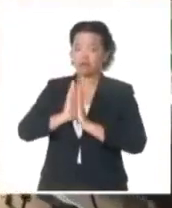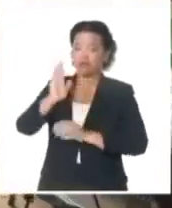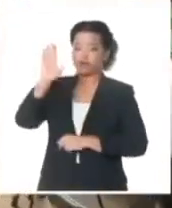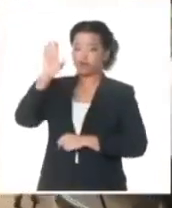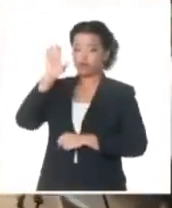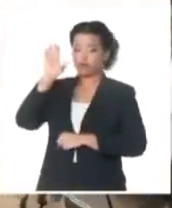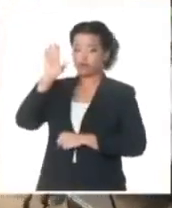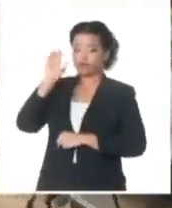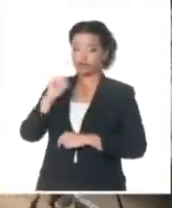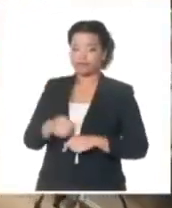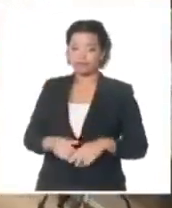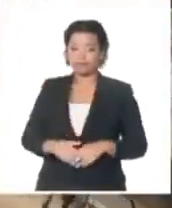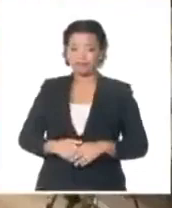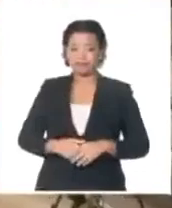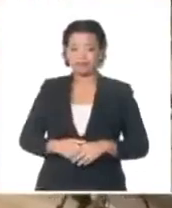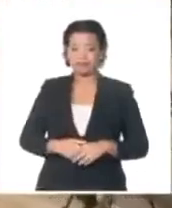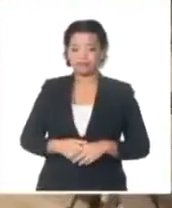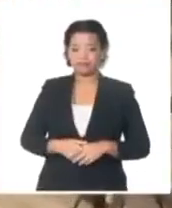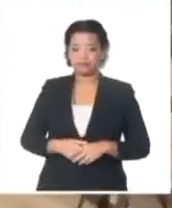mano.